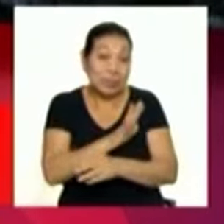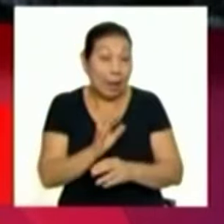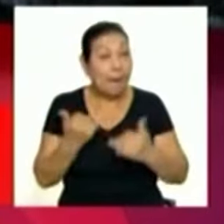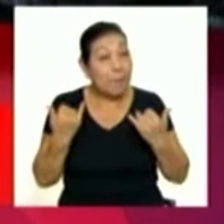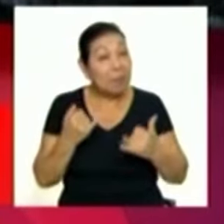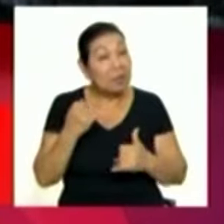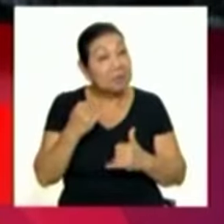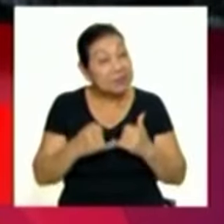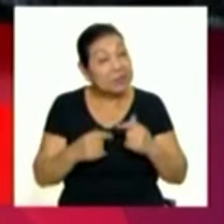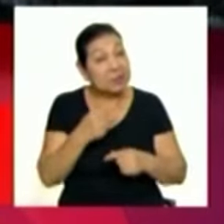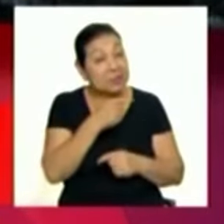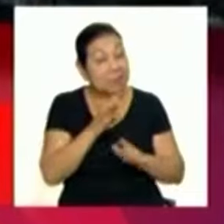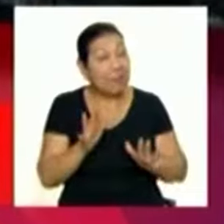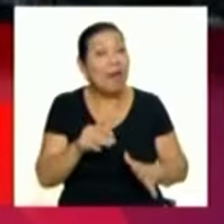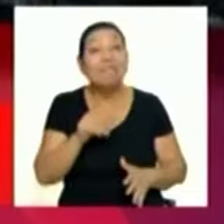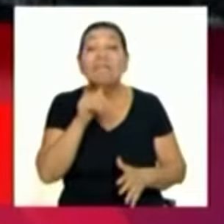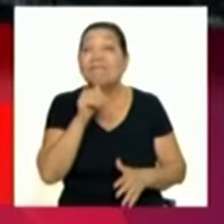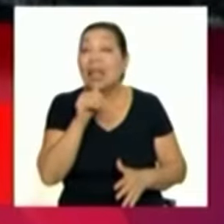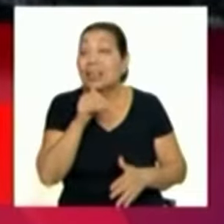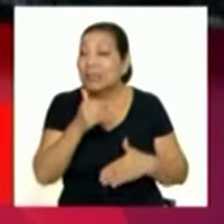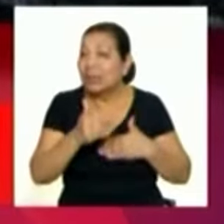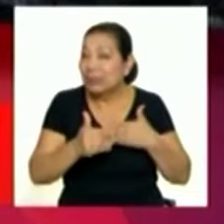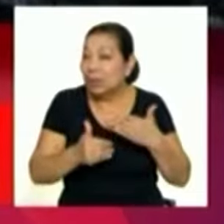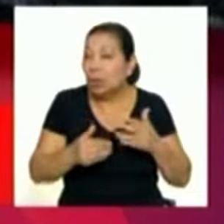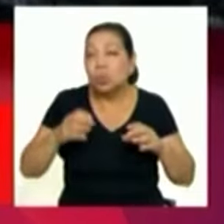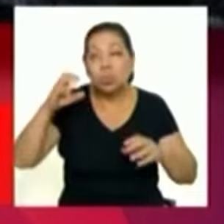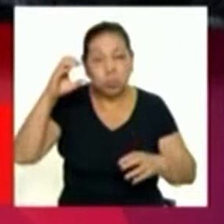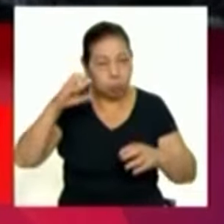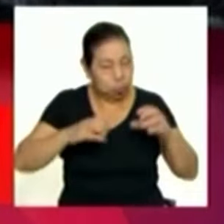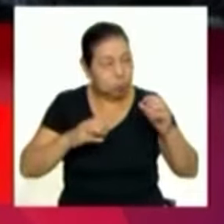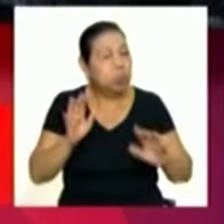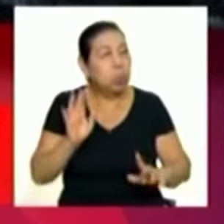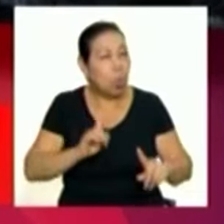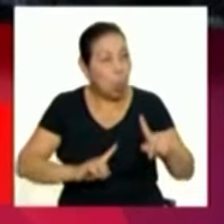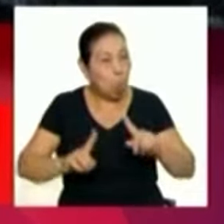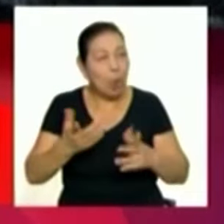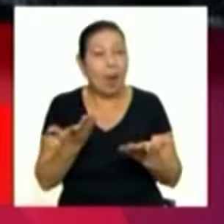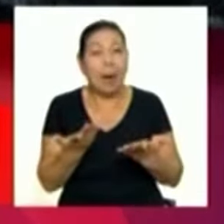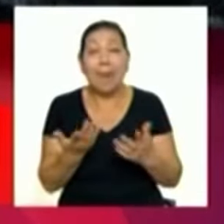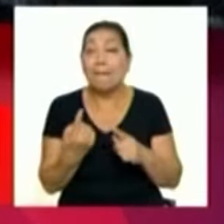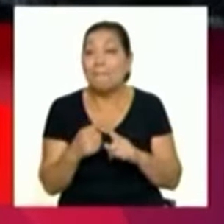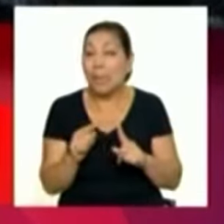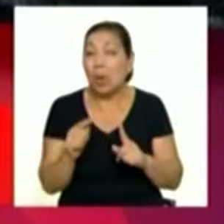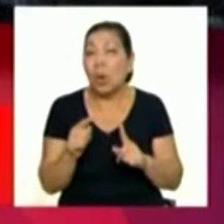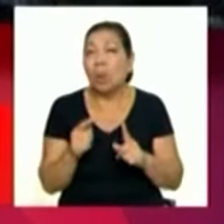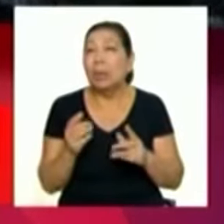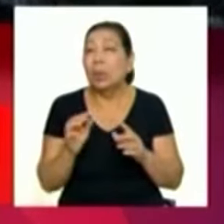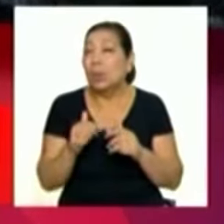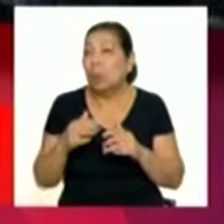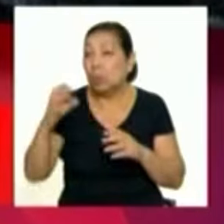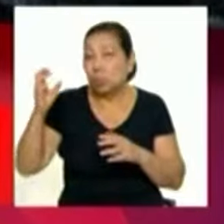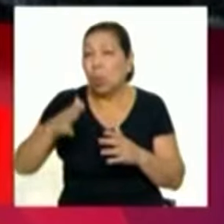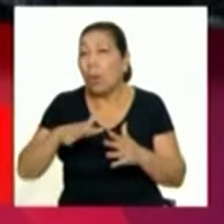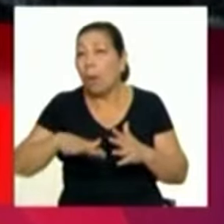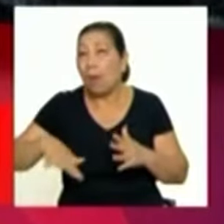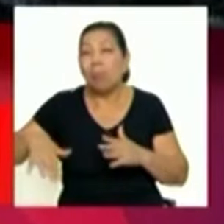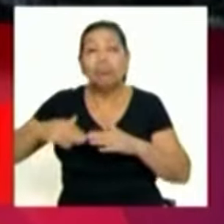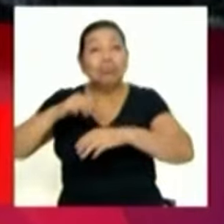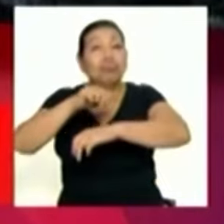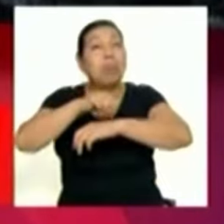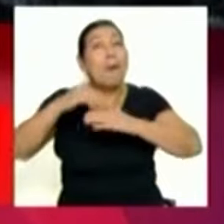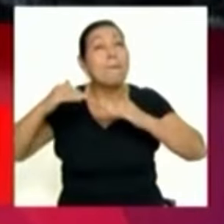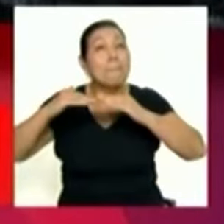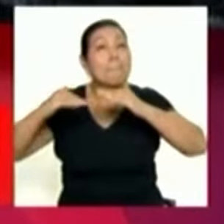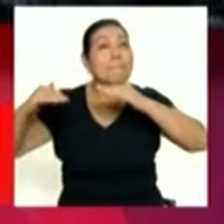que para este fin de semana todavía vamos a tener eventos de lluvia, de granizo o incluso nieve aislada en la zona altoandina